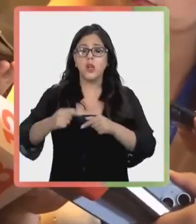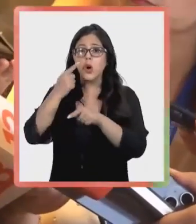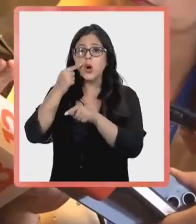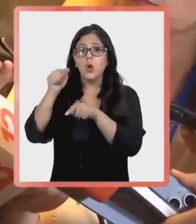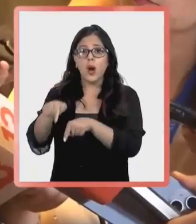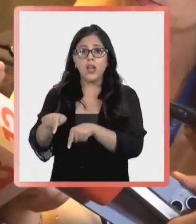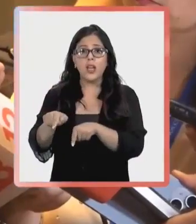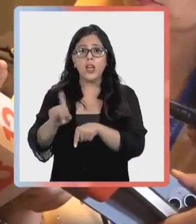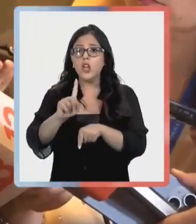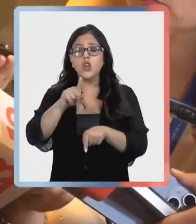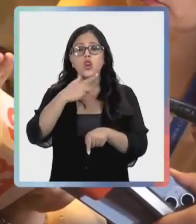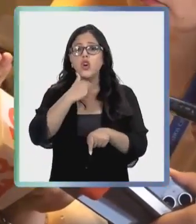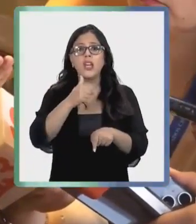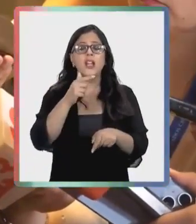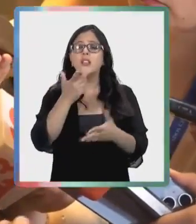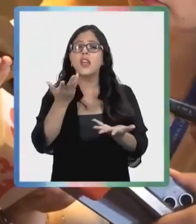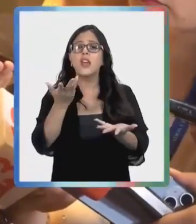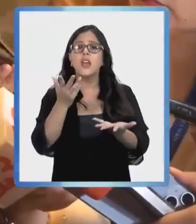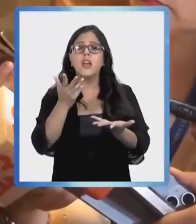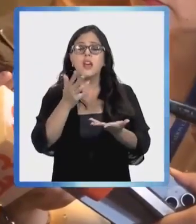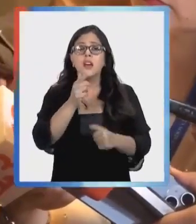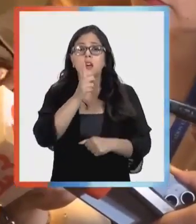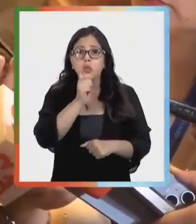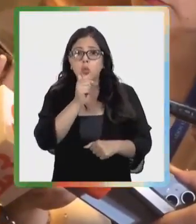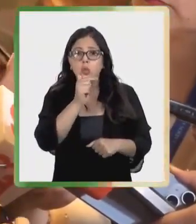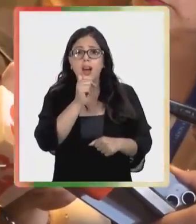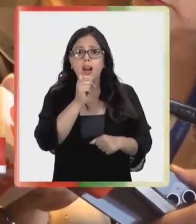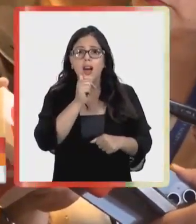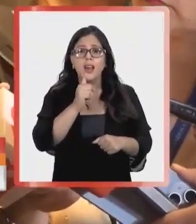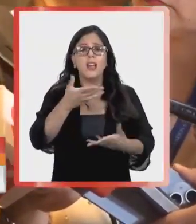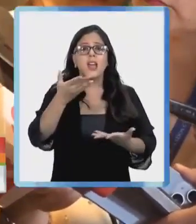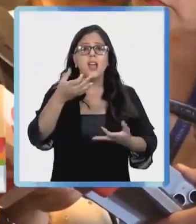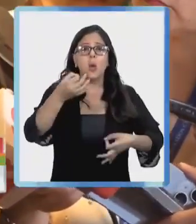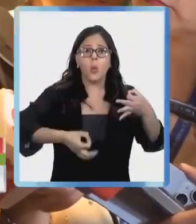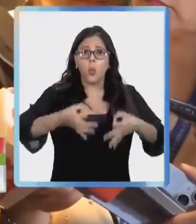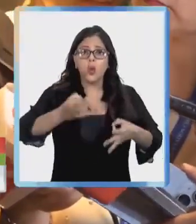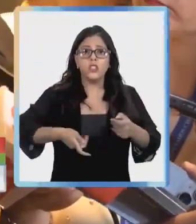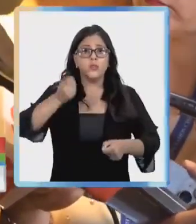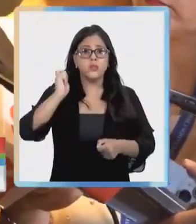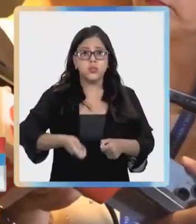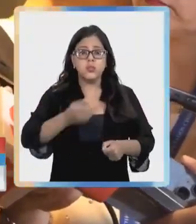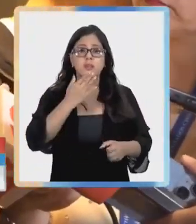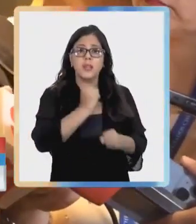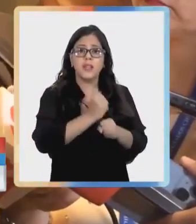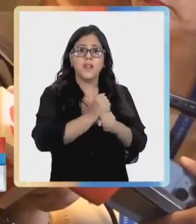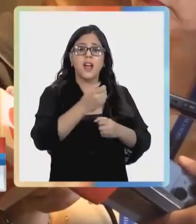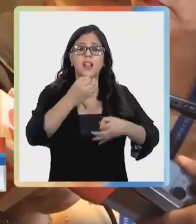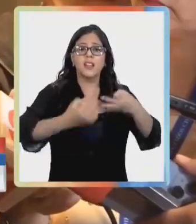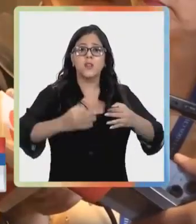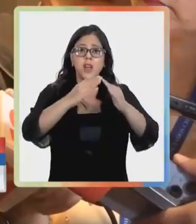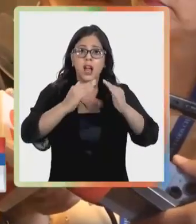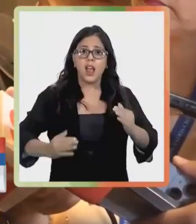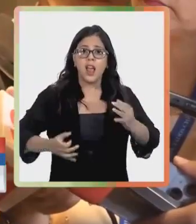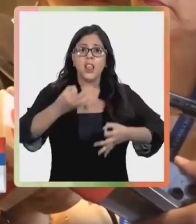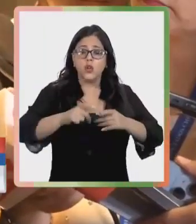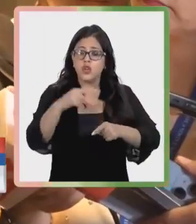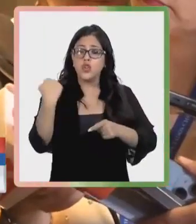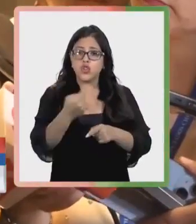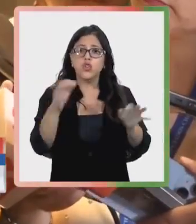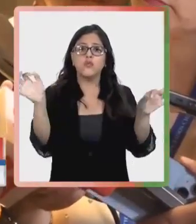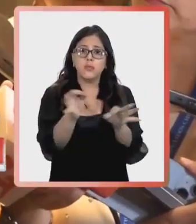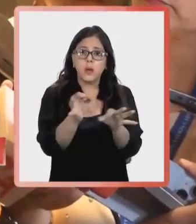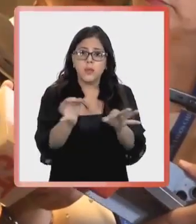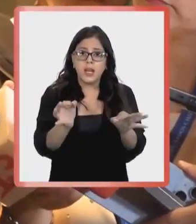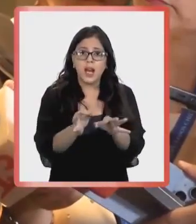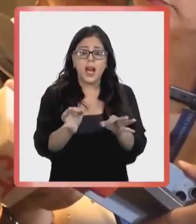hecho en ningún caso quieren poner en cuestión los juicios que hay detrás de estas condenas ni la labor de los tribunales de justicia. En esto queremos